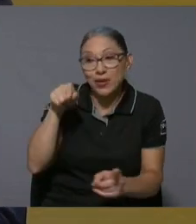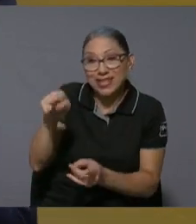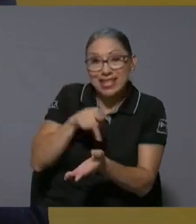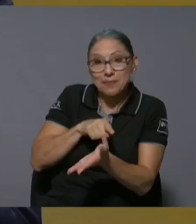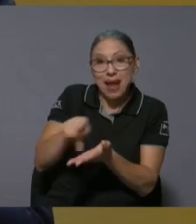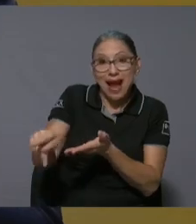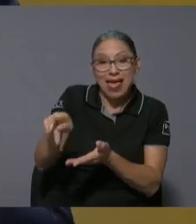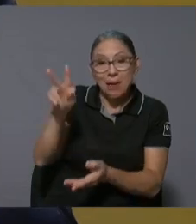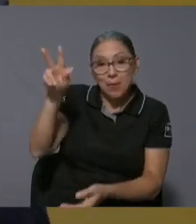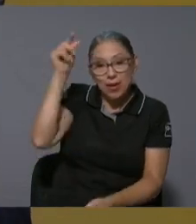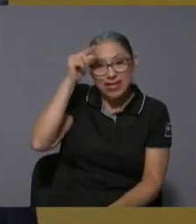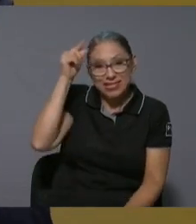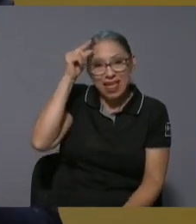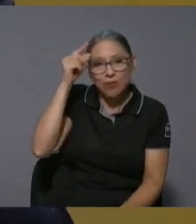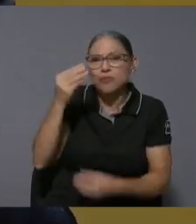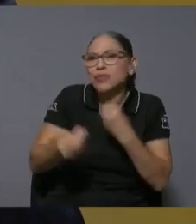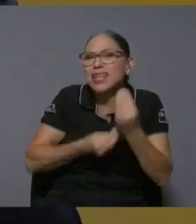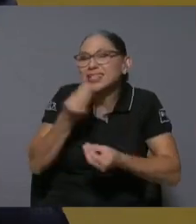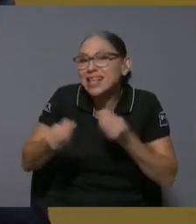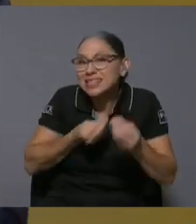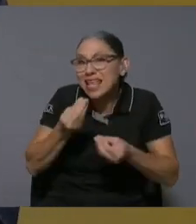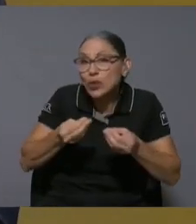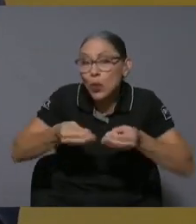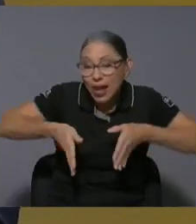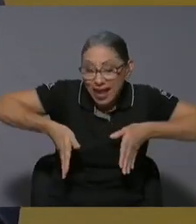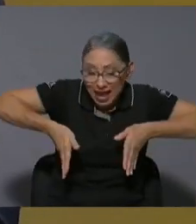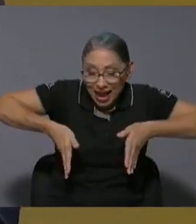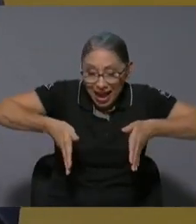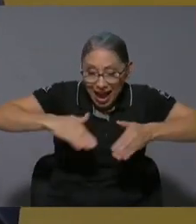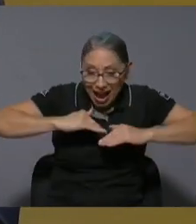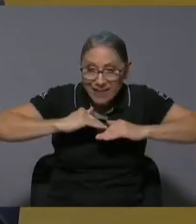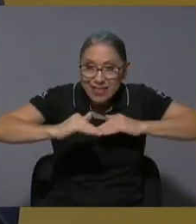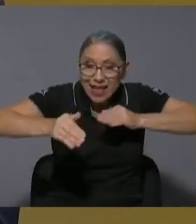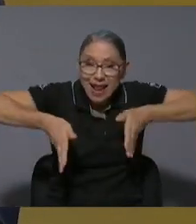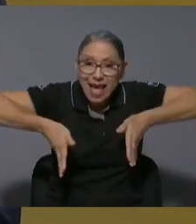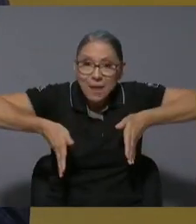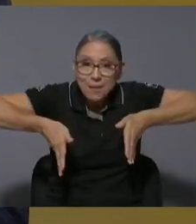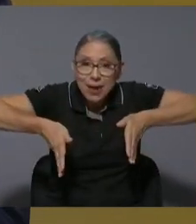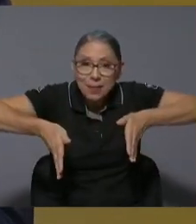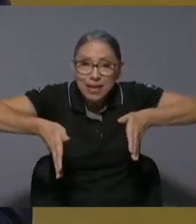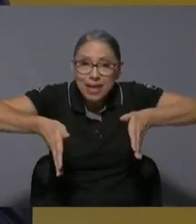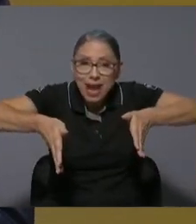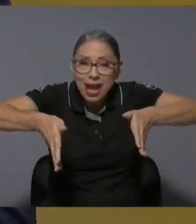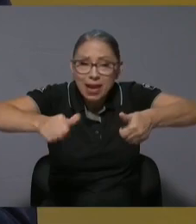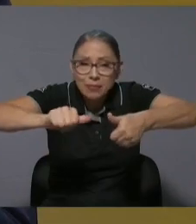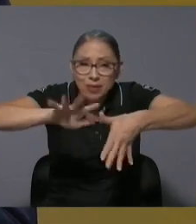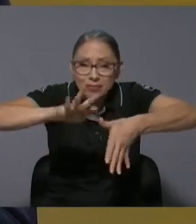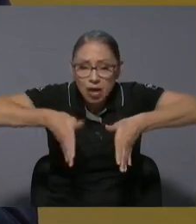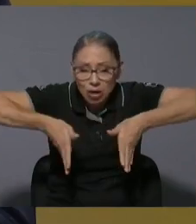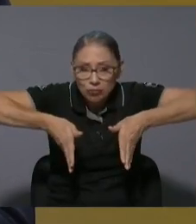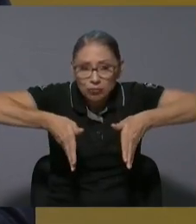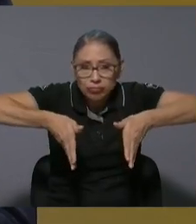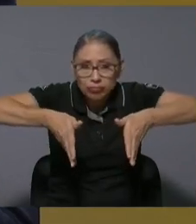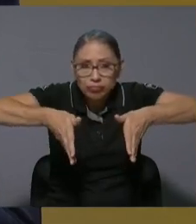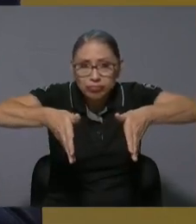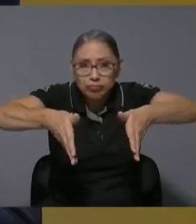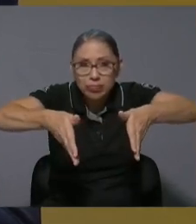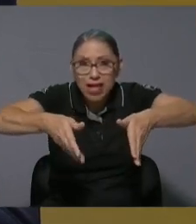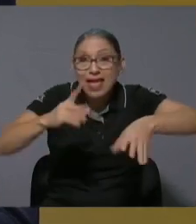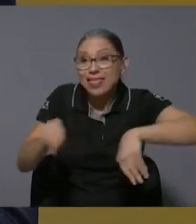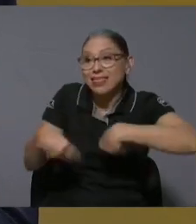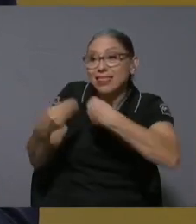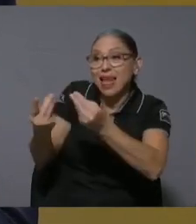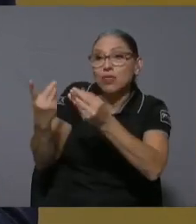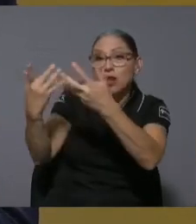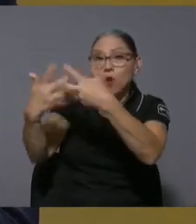que es lo que están haciendo en la interamericana en la panamericana están dándole a una empresa la responsabilidad de